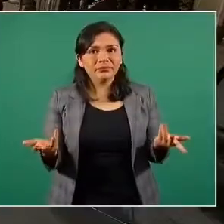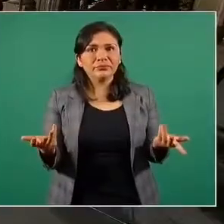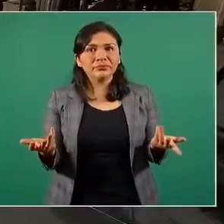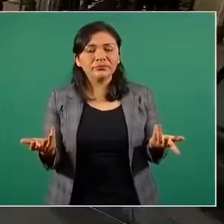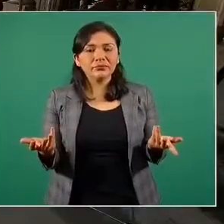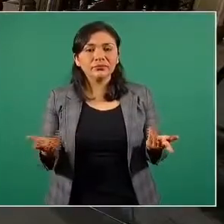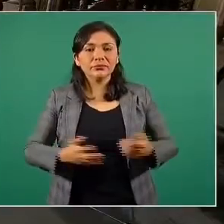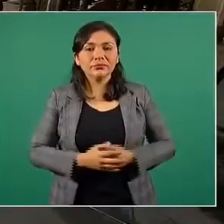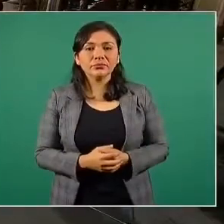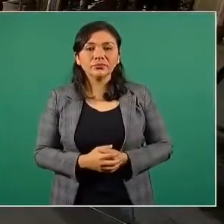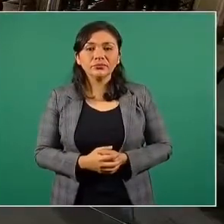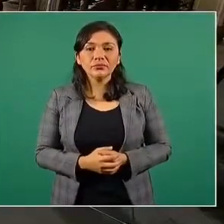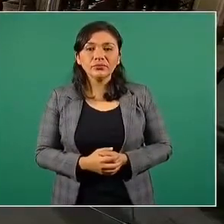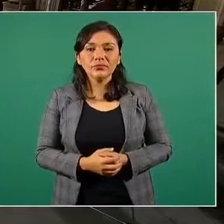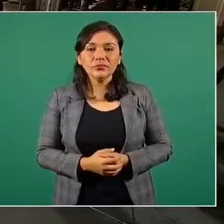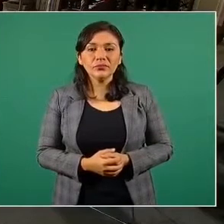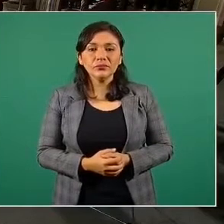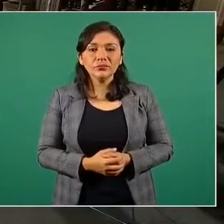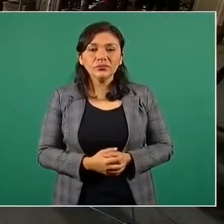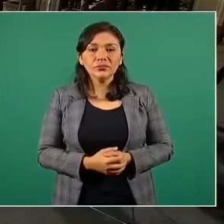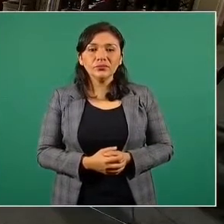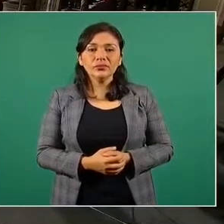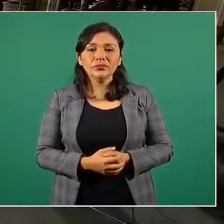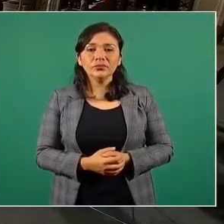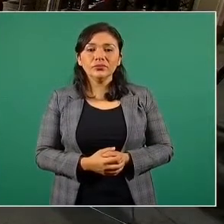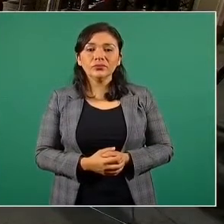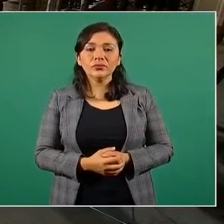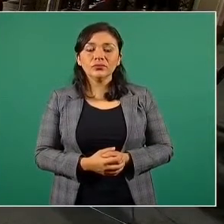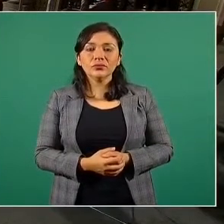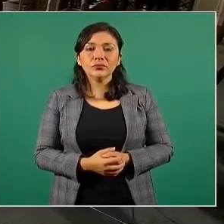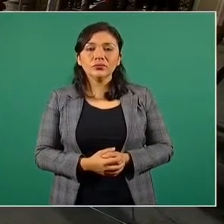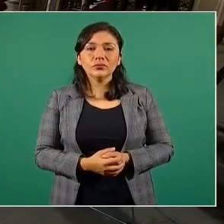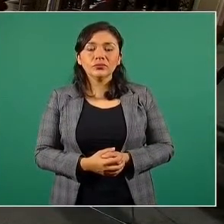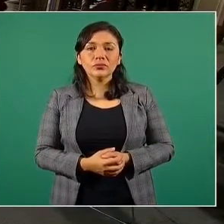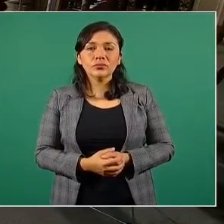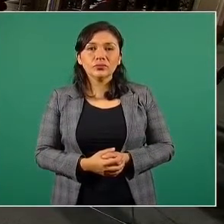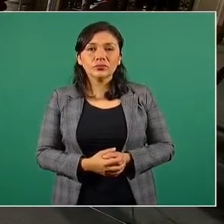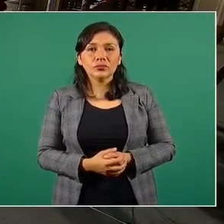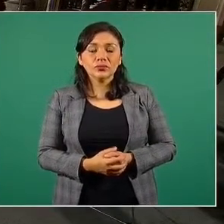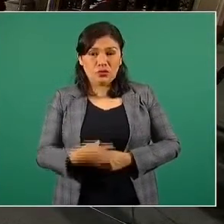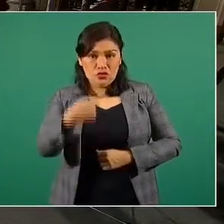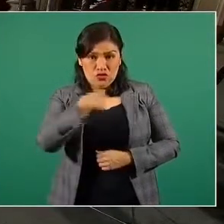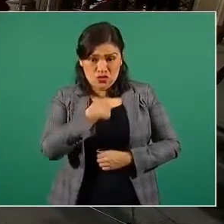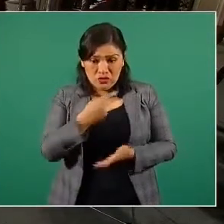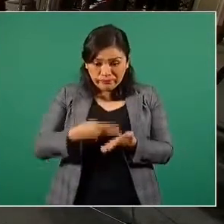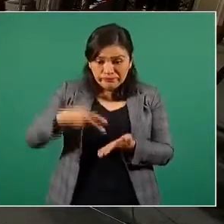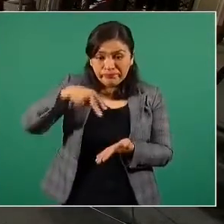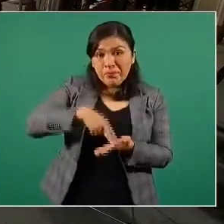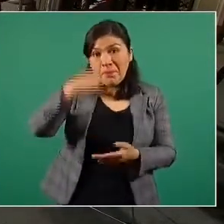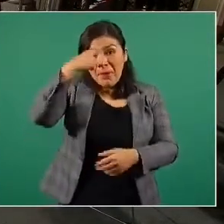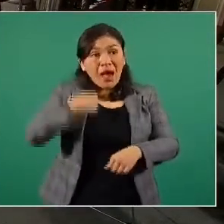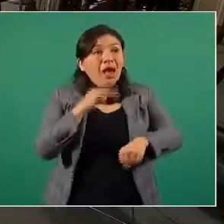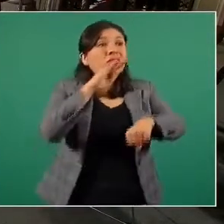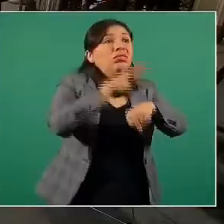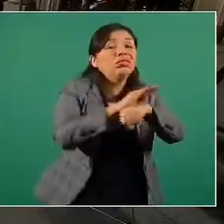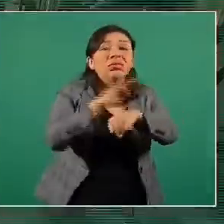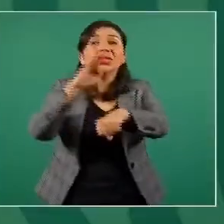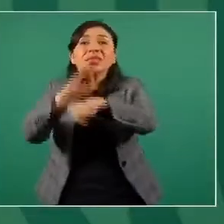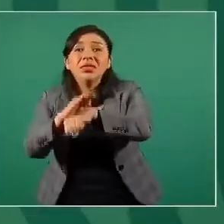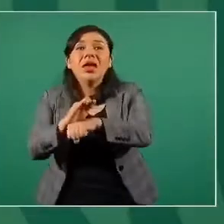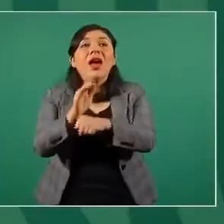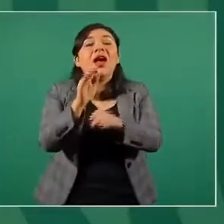yo no estoy aquí para servir a grupos de intereses creados.